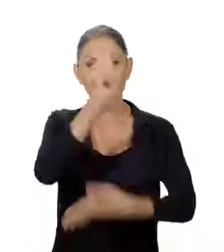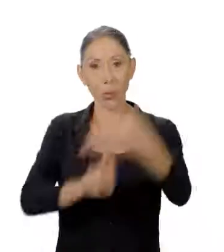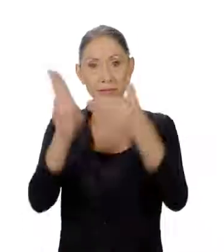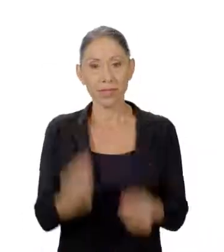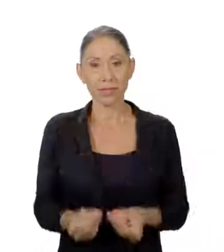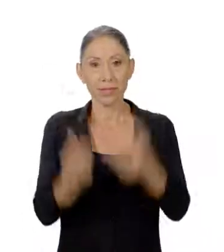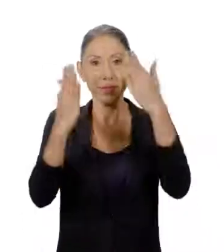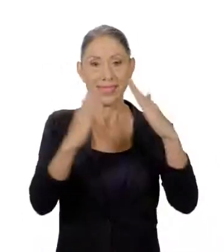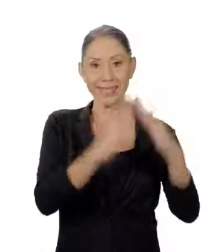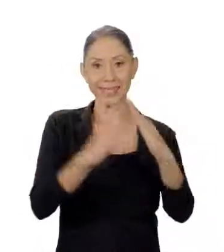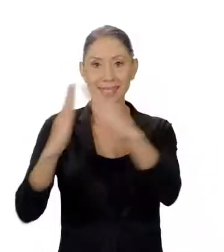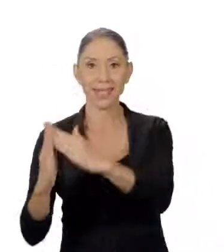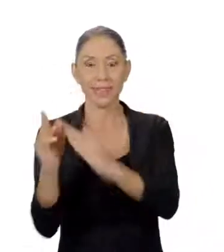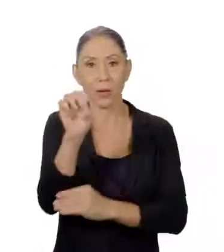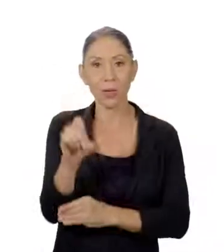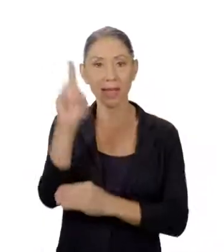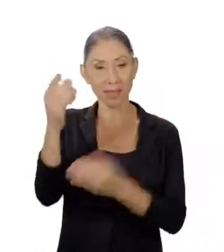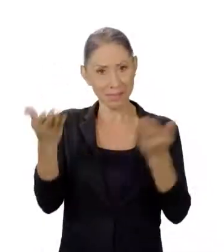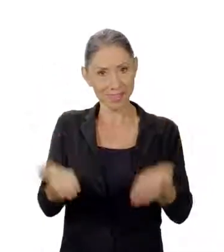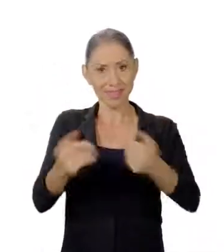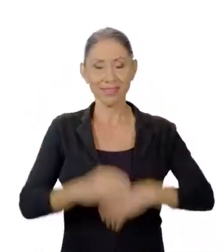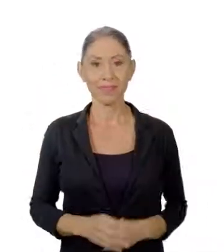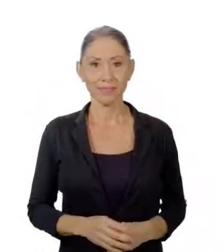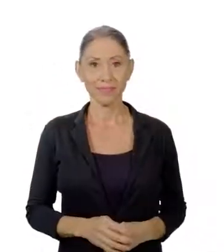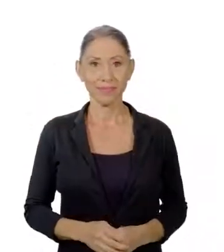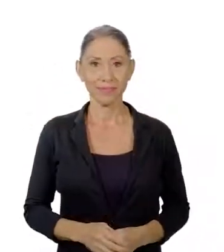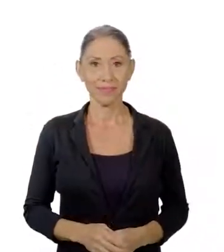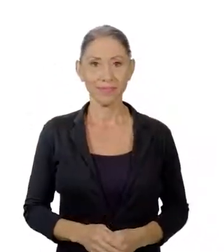La Universidad Estatal a Distancia, UNED, presenta